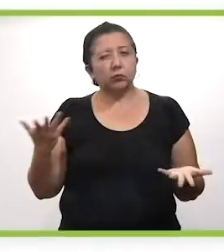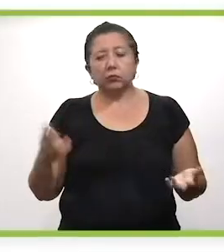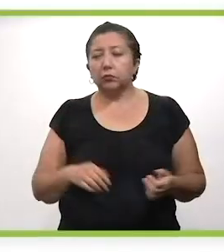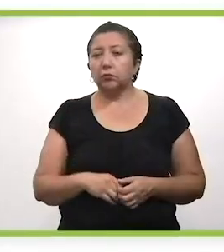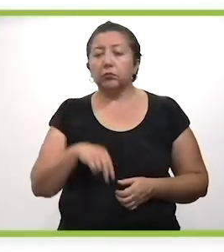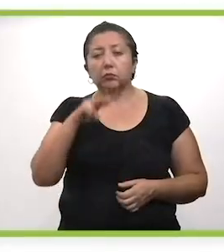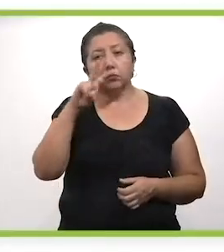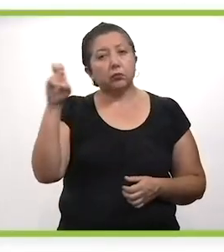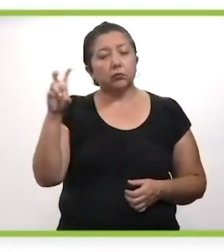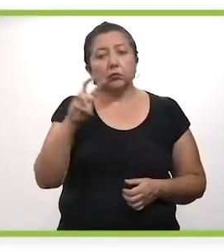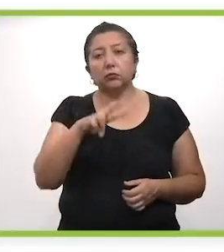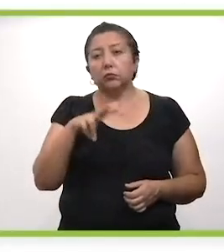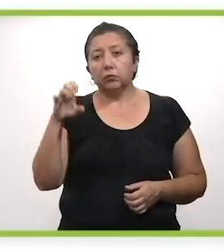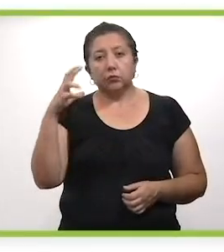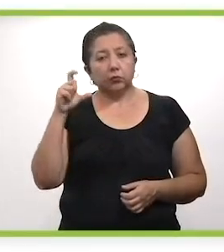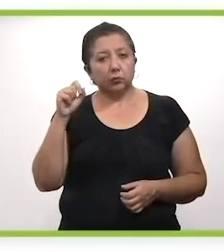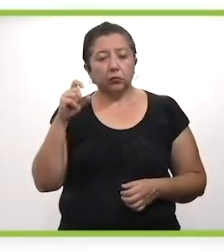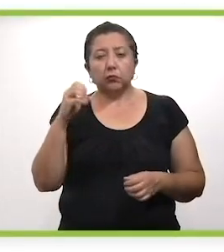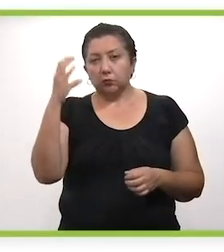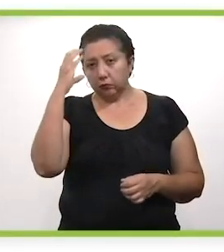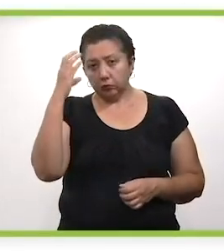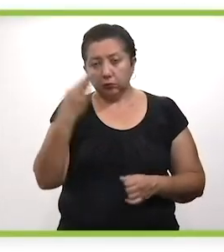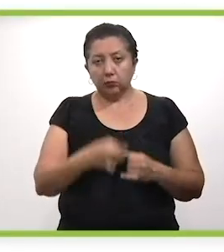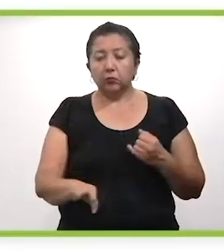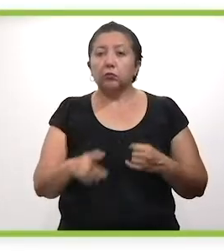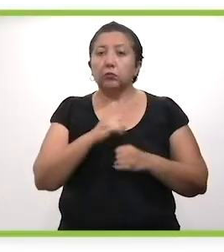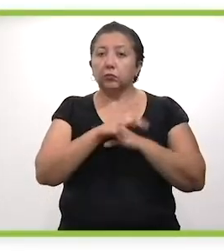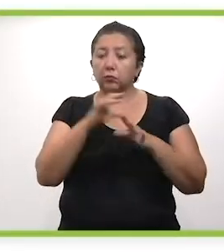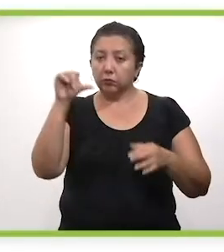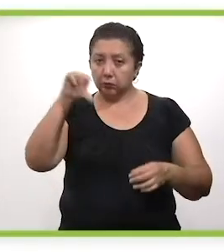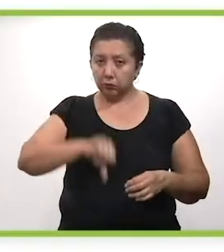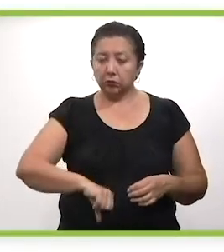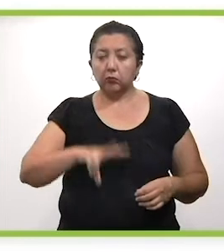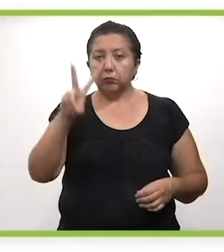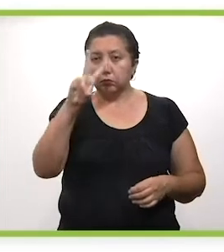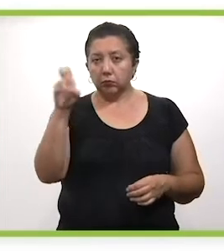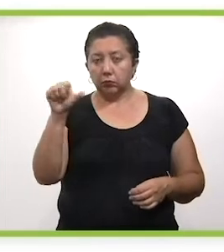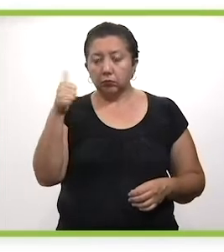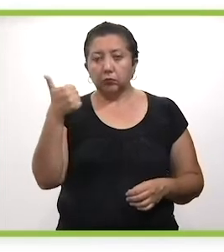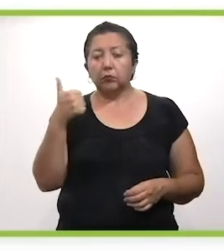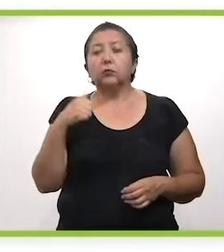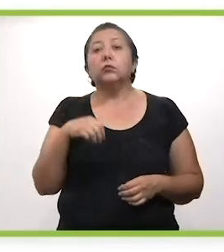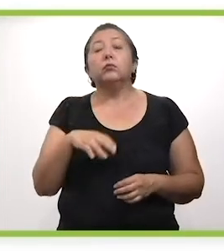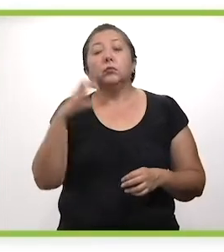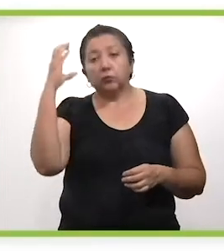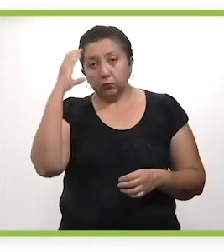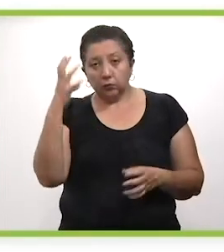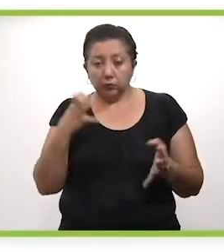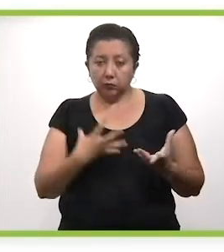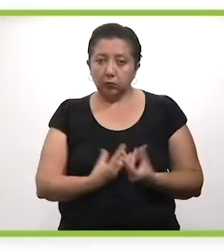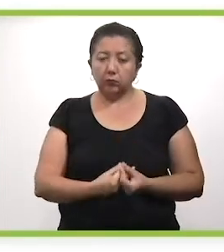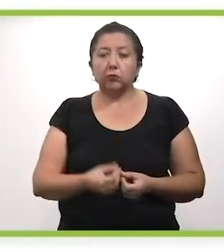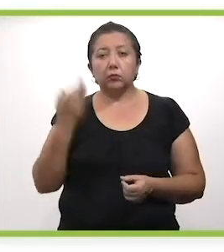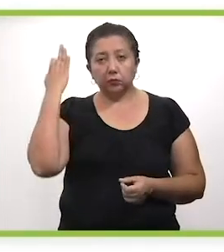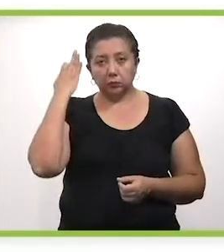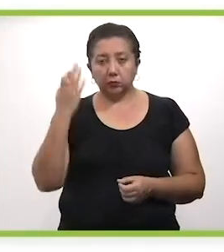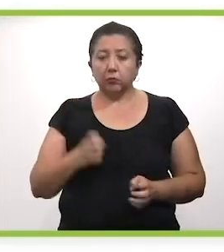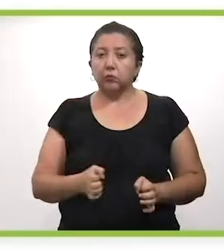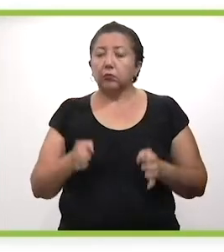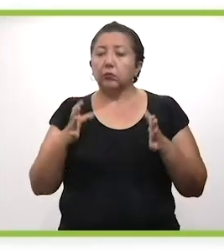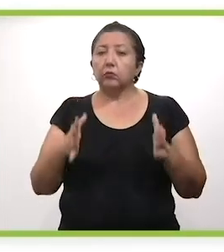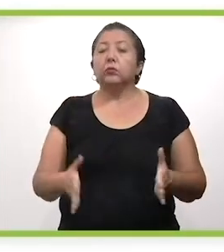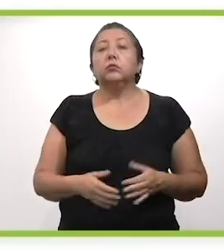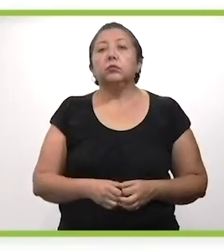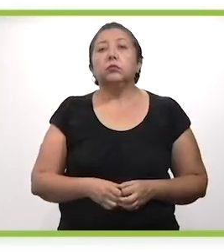más o menos ha rondado entre los 200 y las 220 camas. El último dato del día de hoy es de 211 camas, así que estamos en una